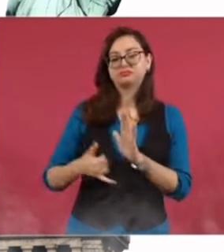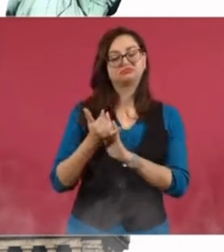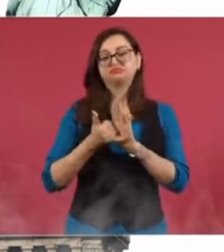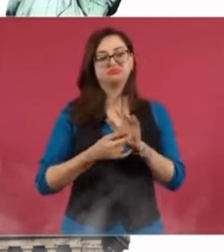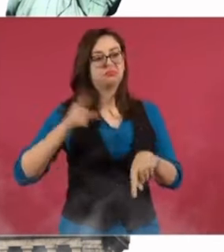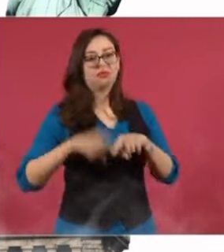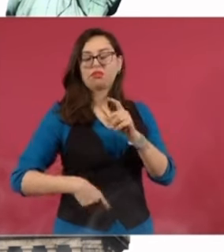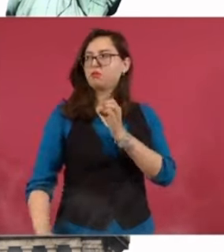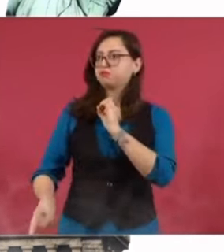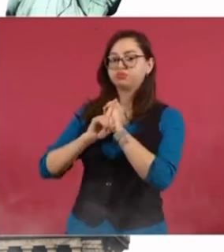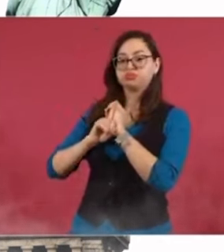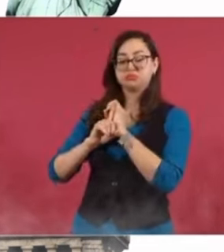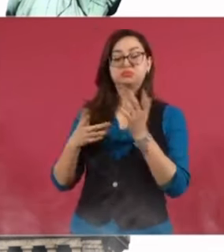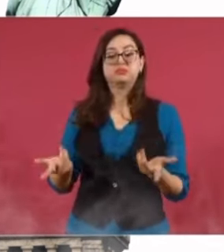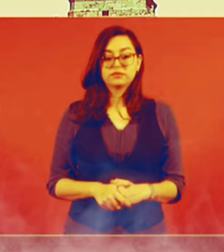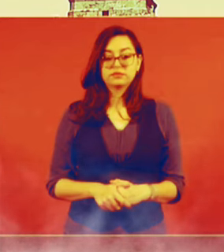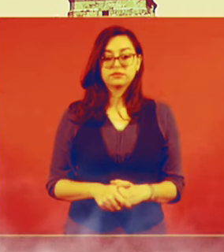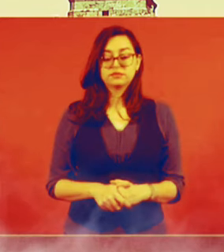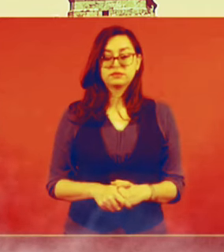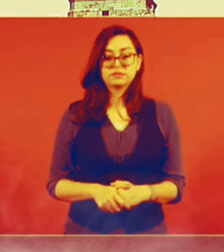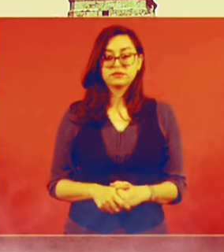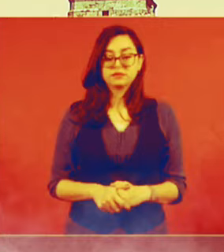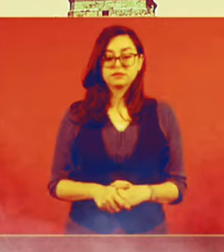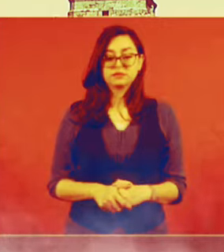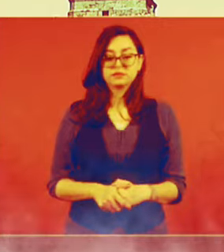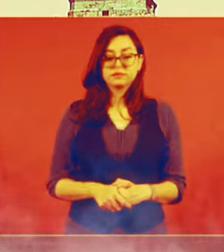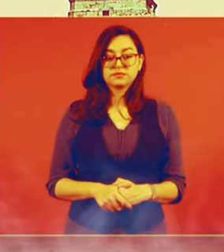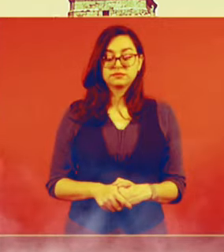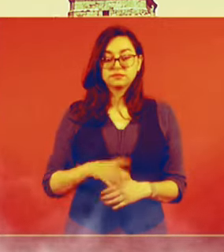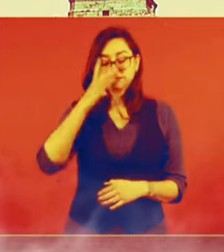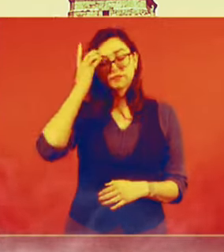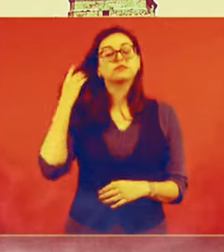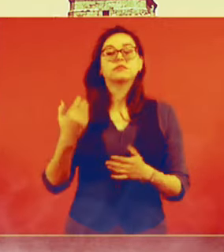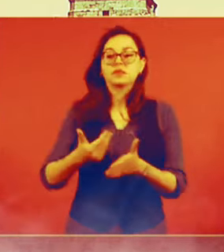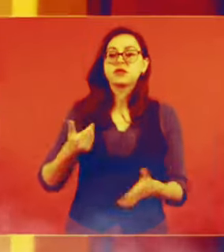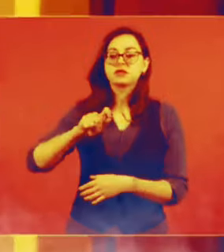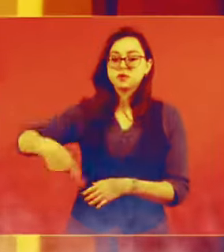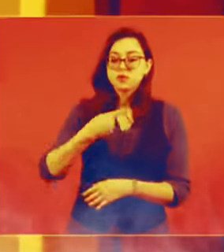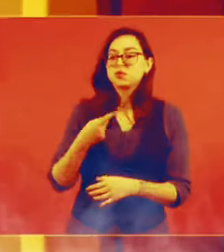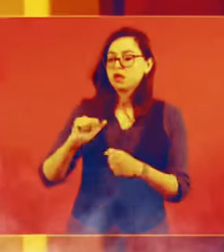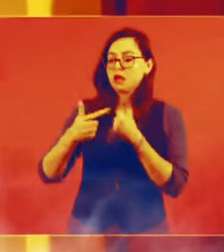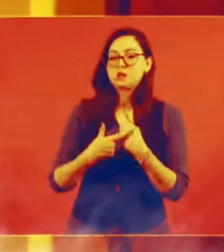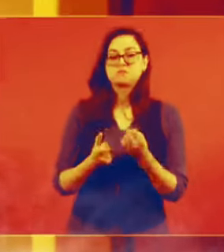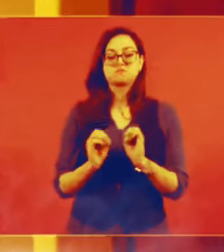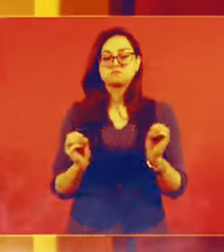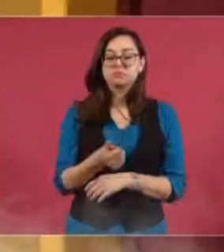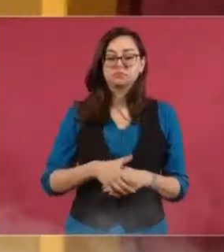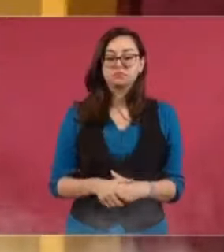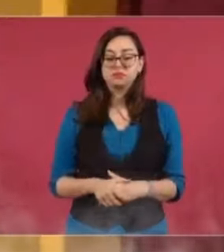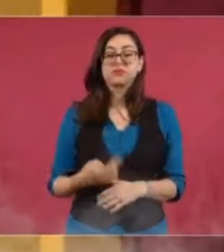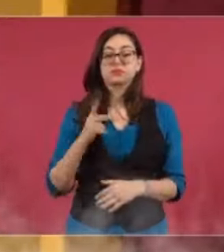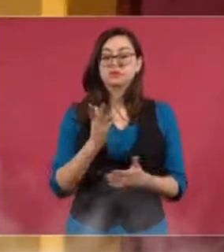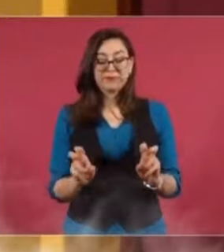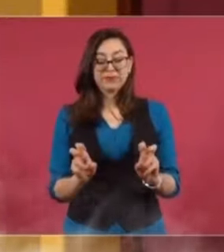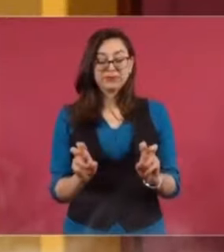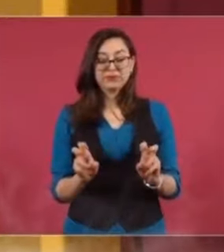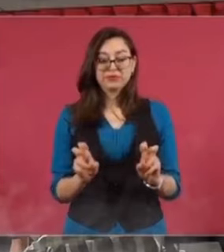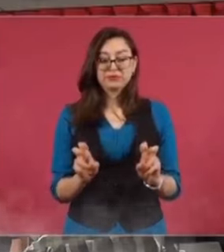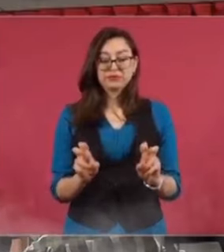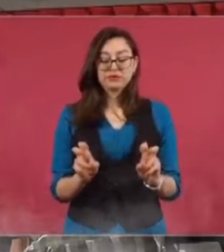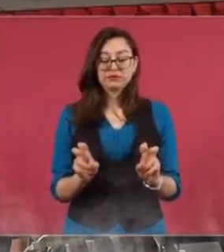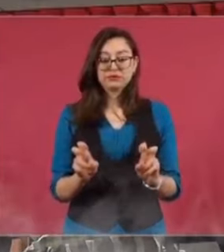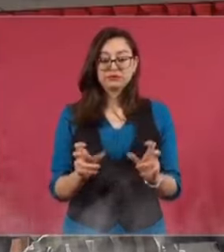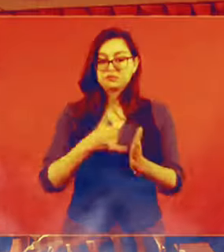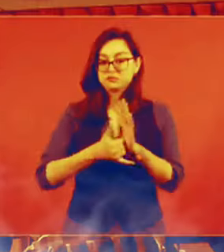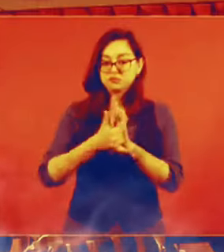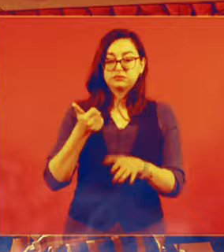las normas de la comunidad. Pues no nos consultaron cuando se aprobaron esas normas. Pero además no un asunto solo